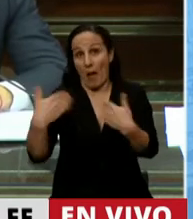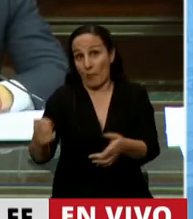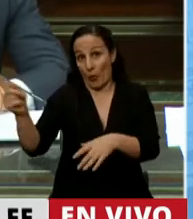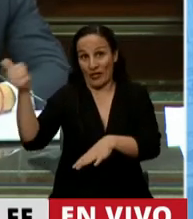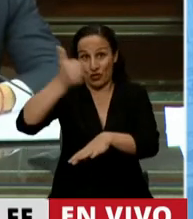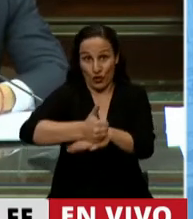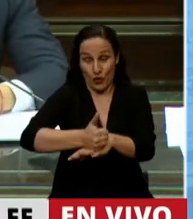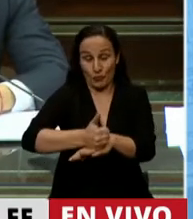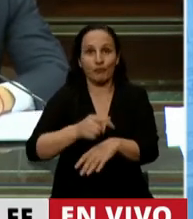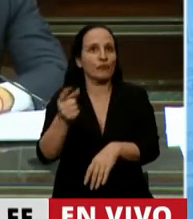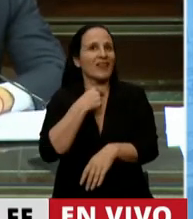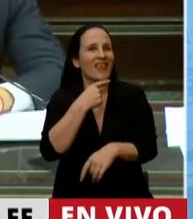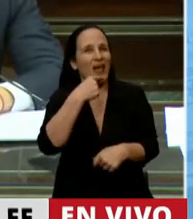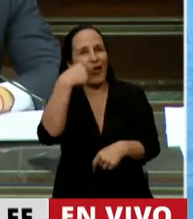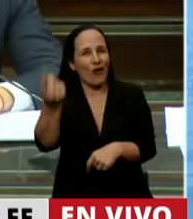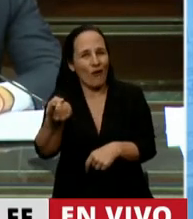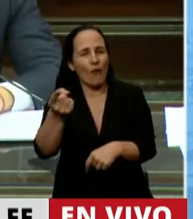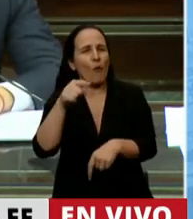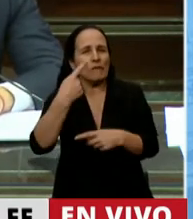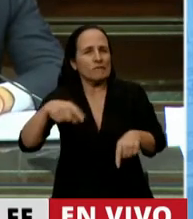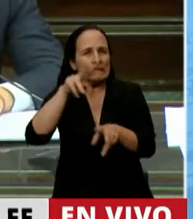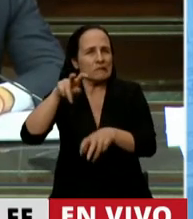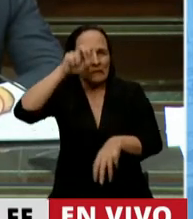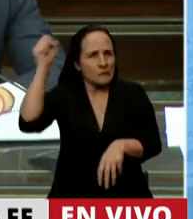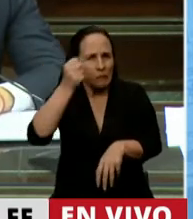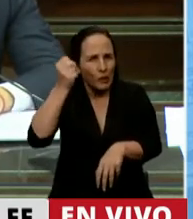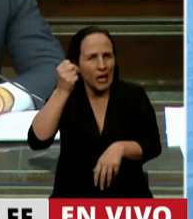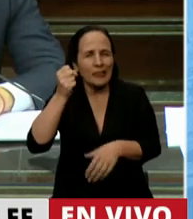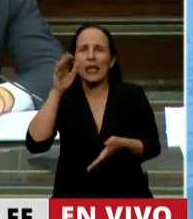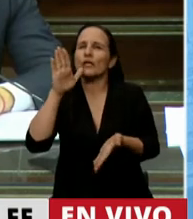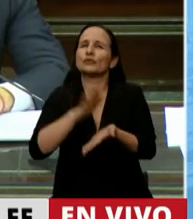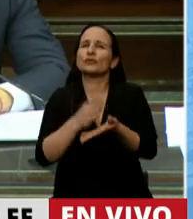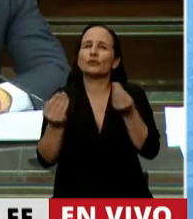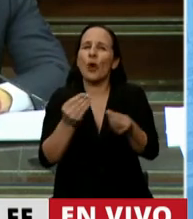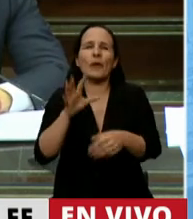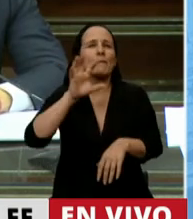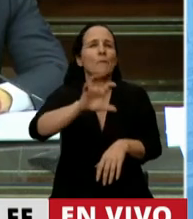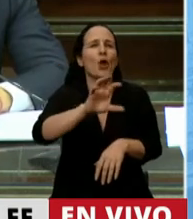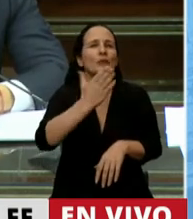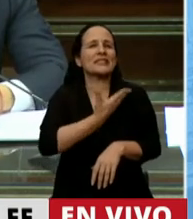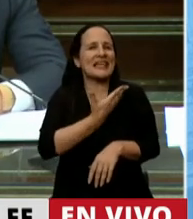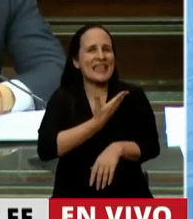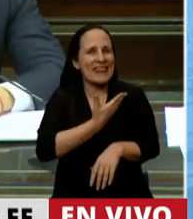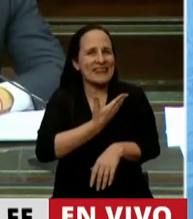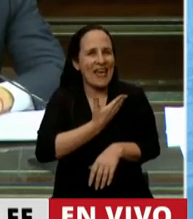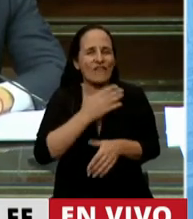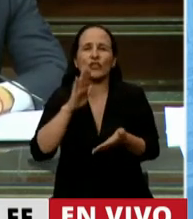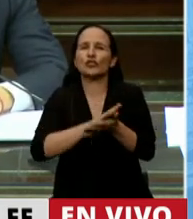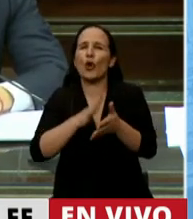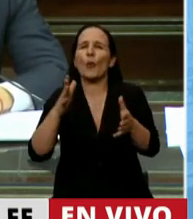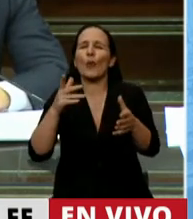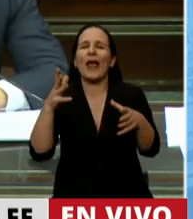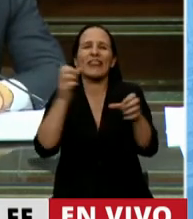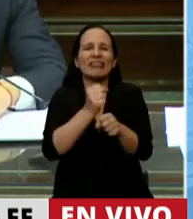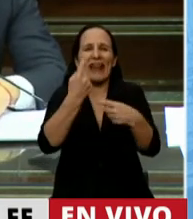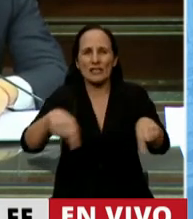y que quiero plantearles también como algo muy importante, el tema del transporte en la provincia de Santa Fe. Yo he presentado un proyecto,